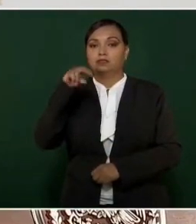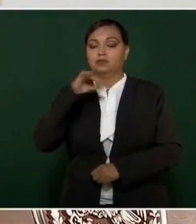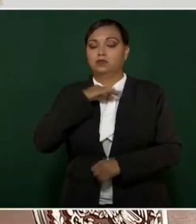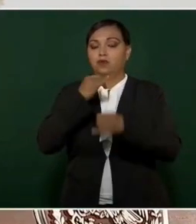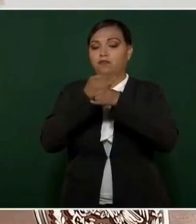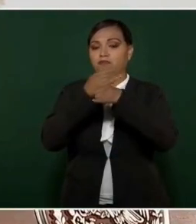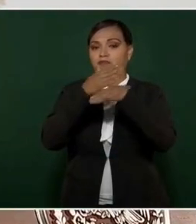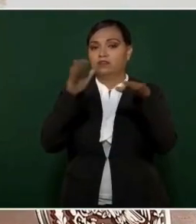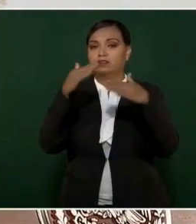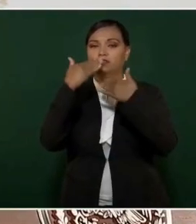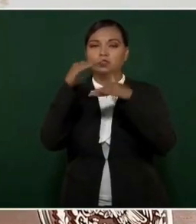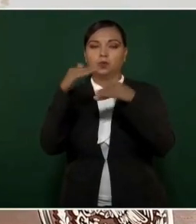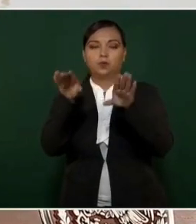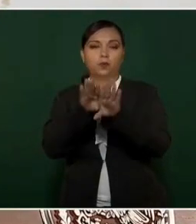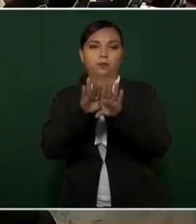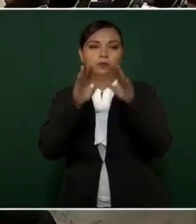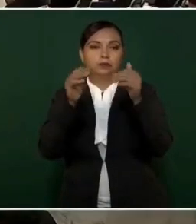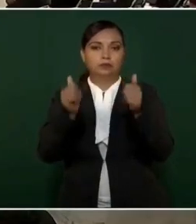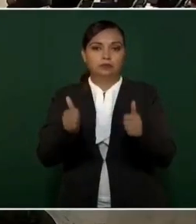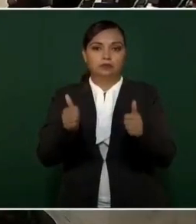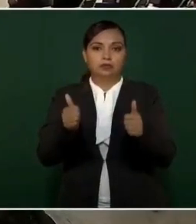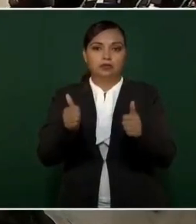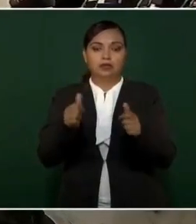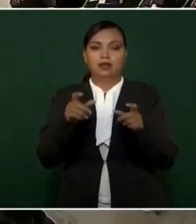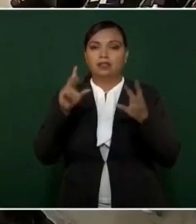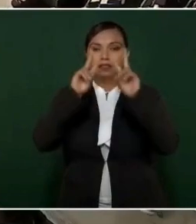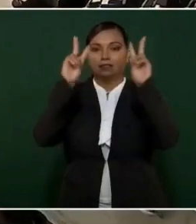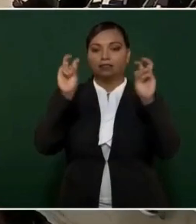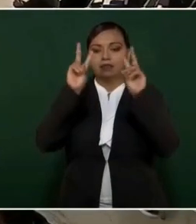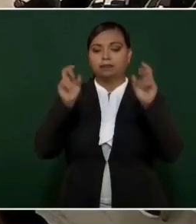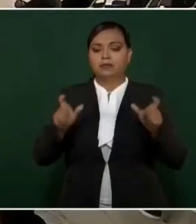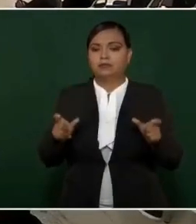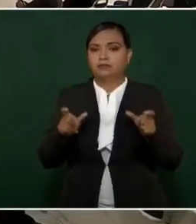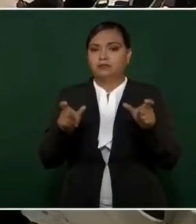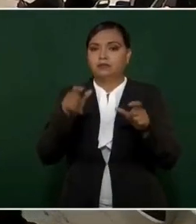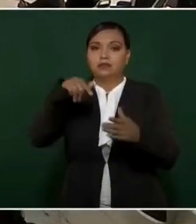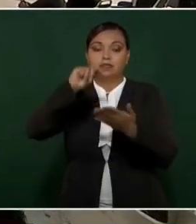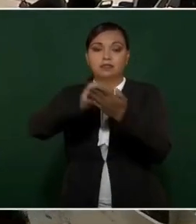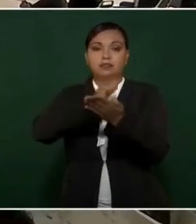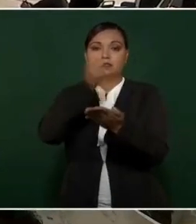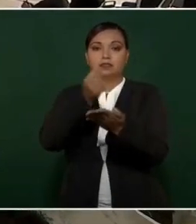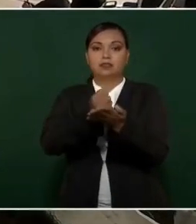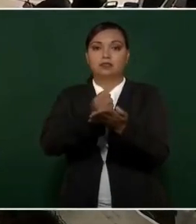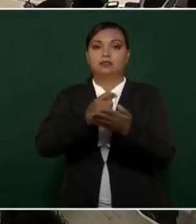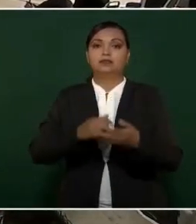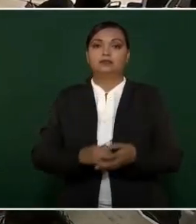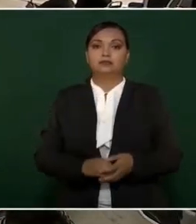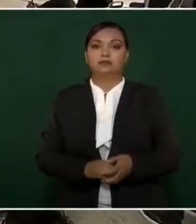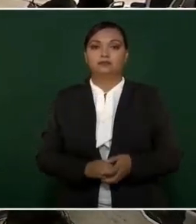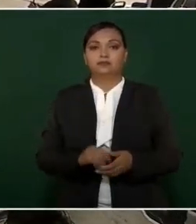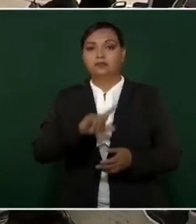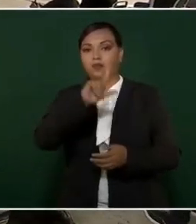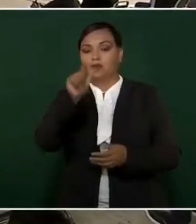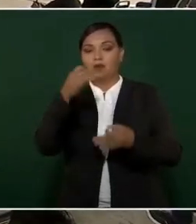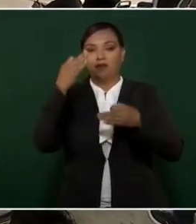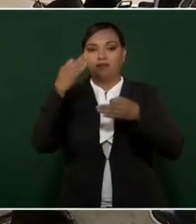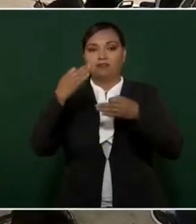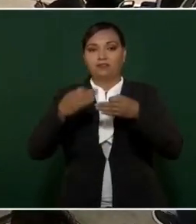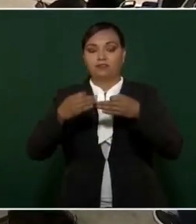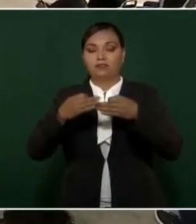sobre la situación de seguridad en Tamaulipas. Terminando,